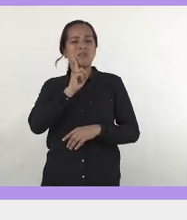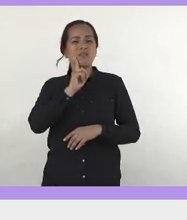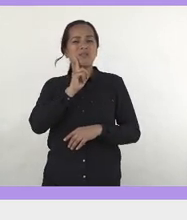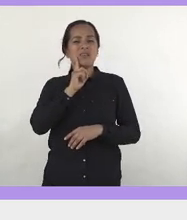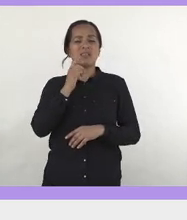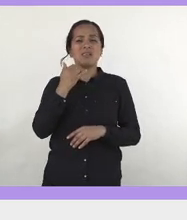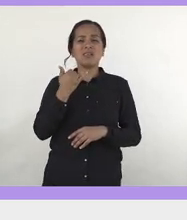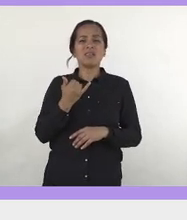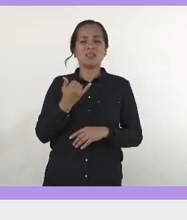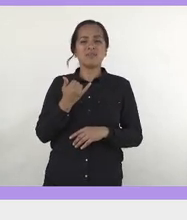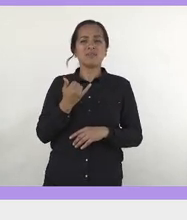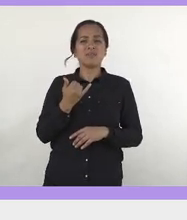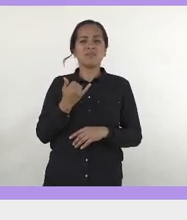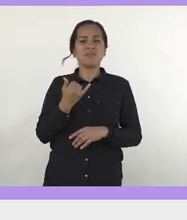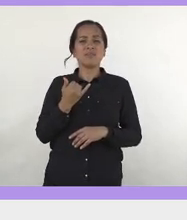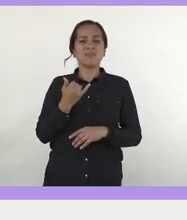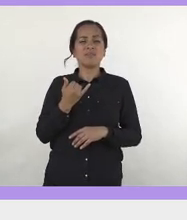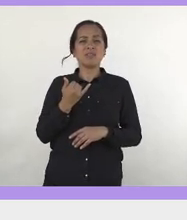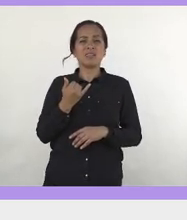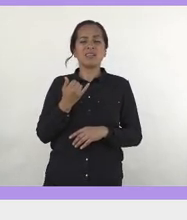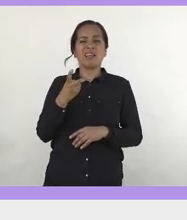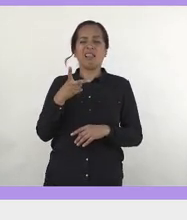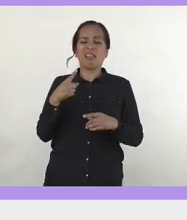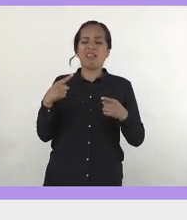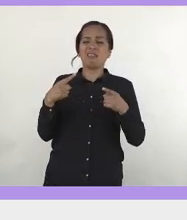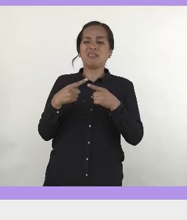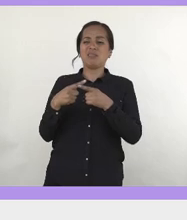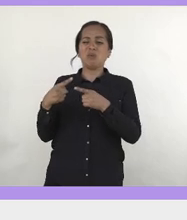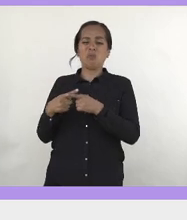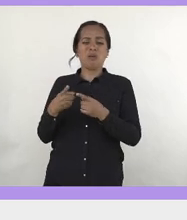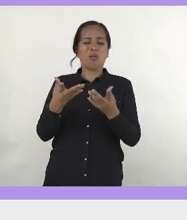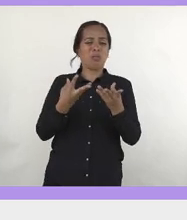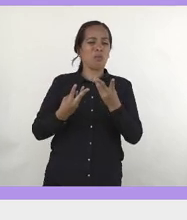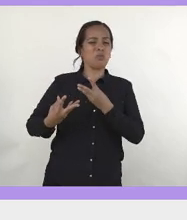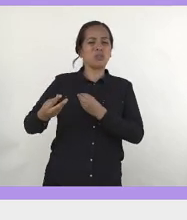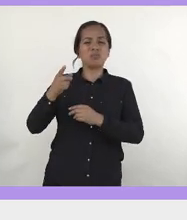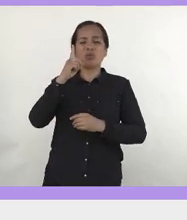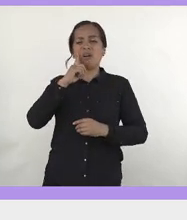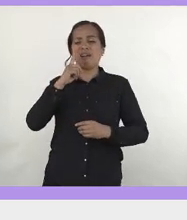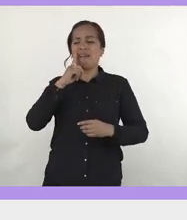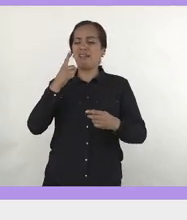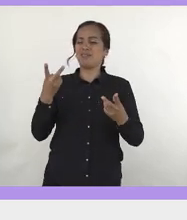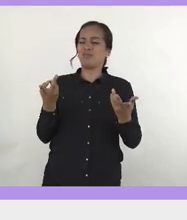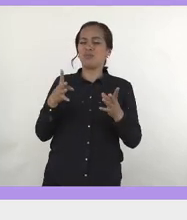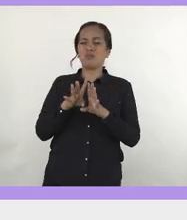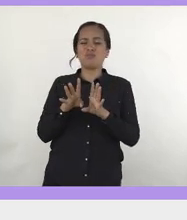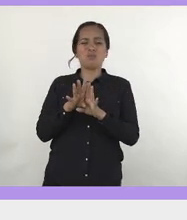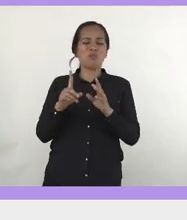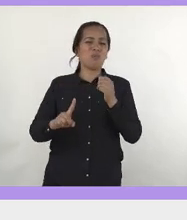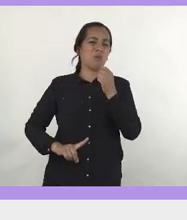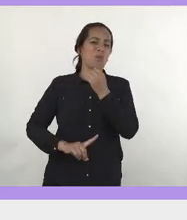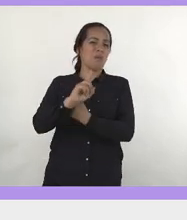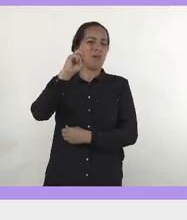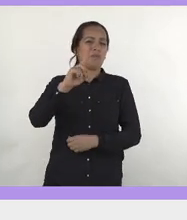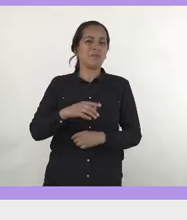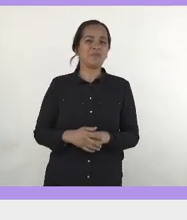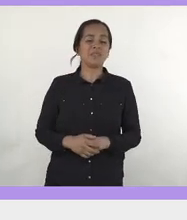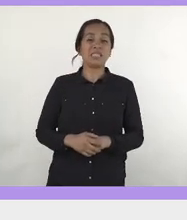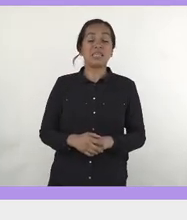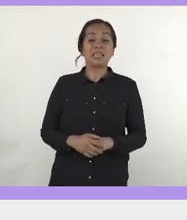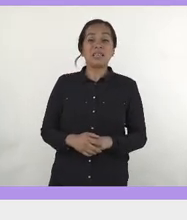y pues bueno, es un conflicto que haya demasiadas hormonas. Entonces quiero empezar contándoles esta historia,